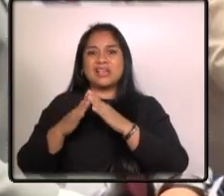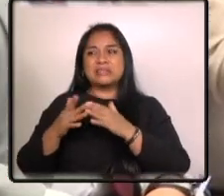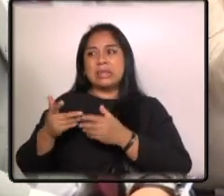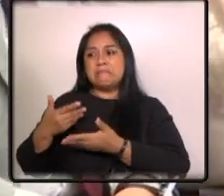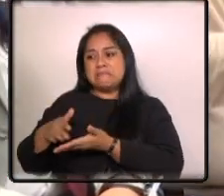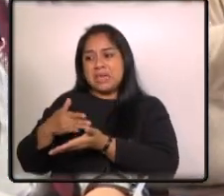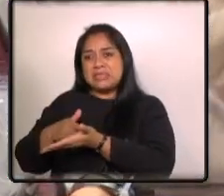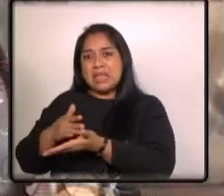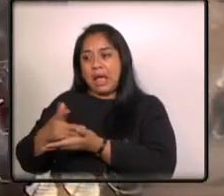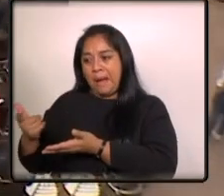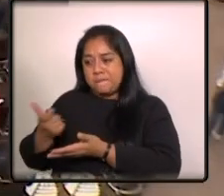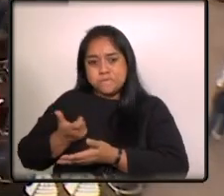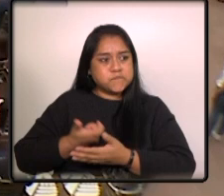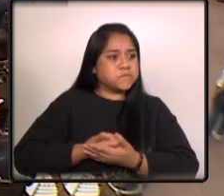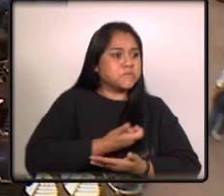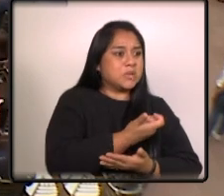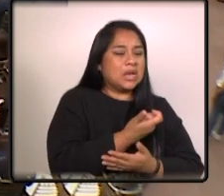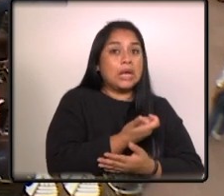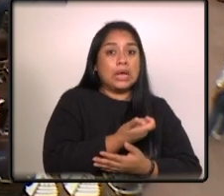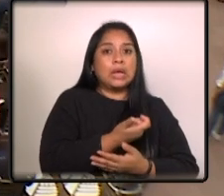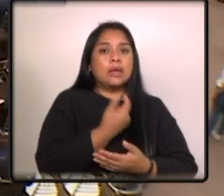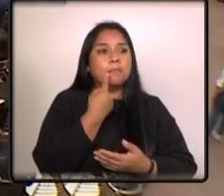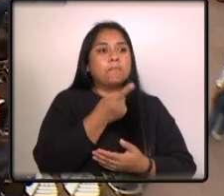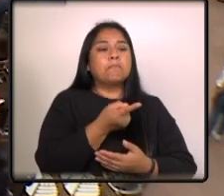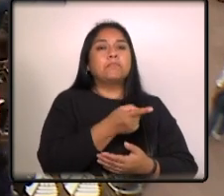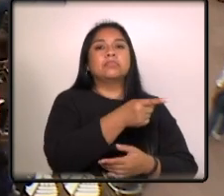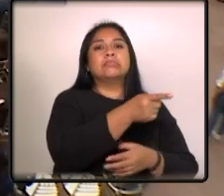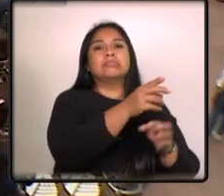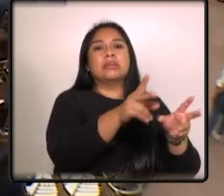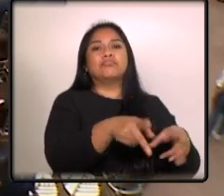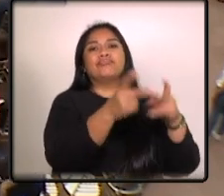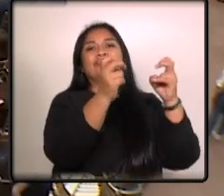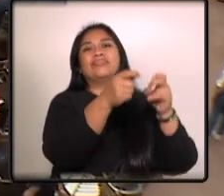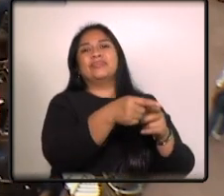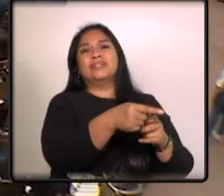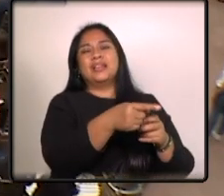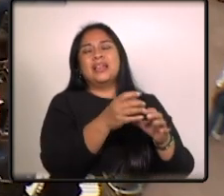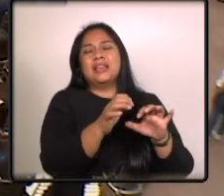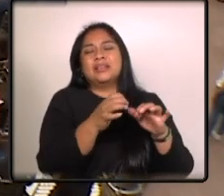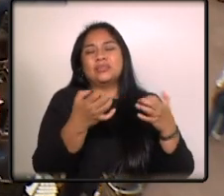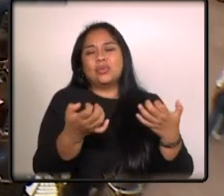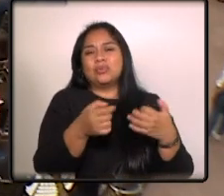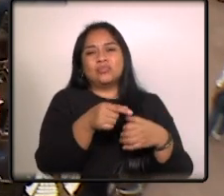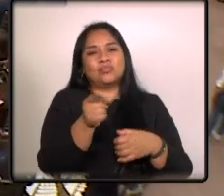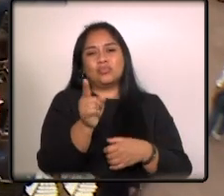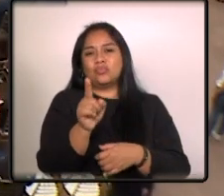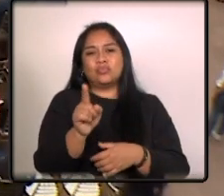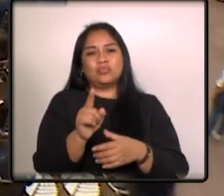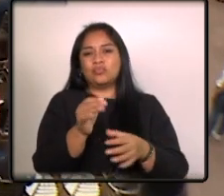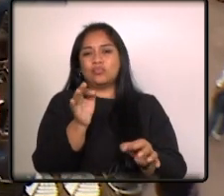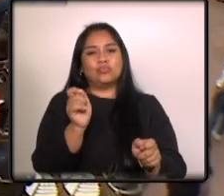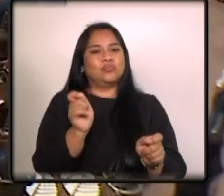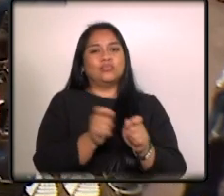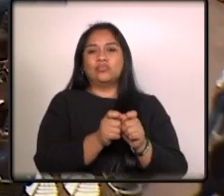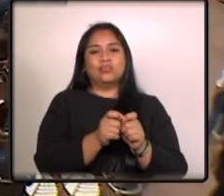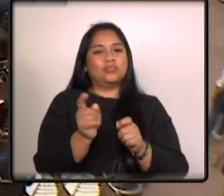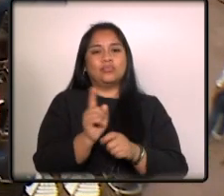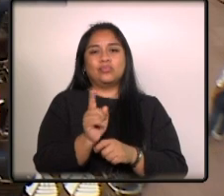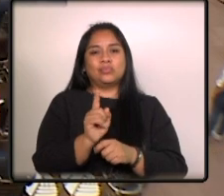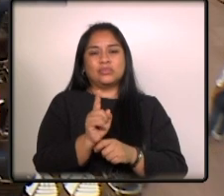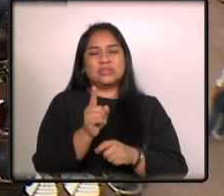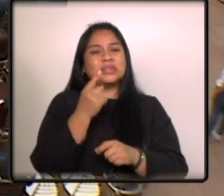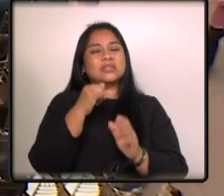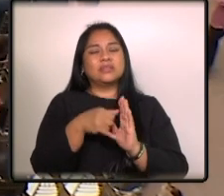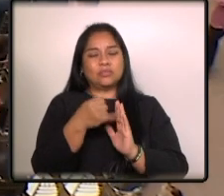propiedades por conseguir el dinero que los estafadores les piden lo cual no es correcto y lo cual